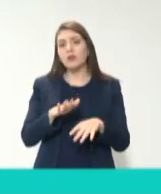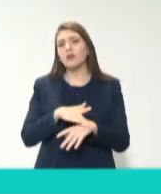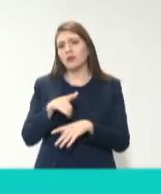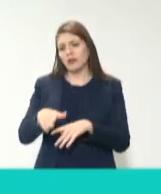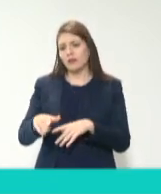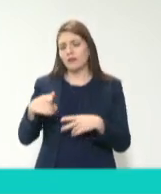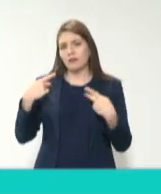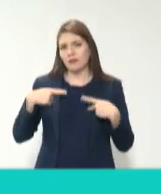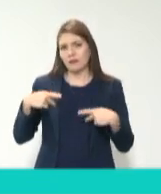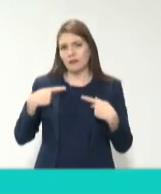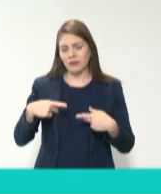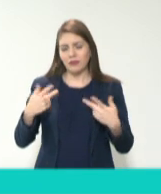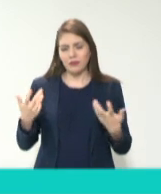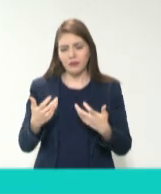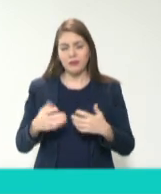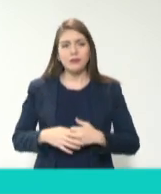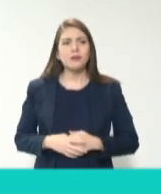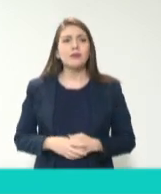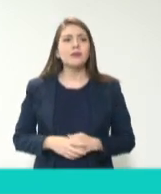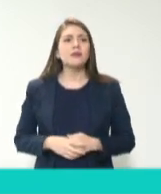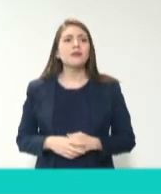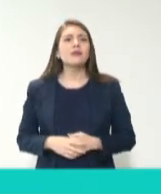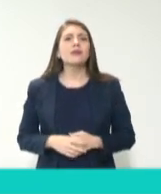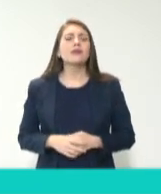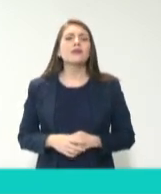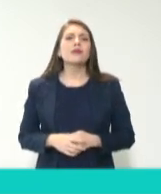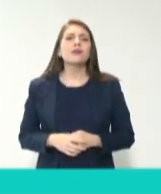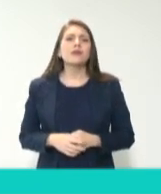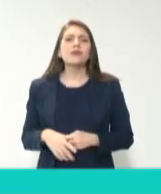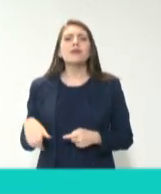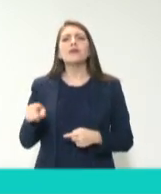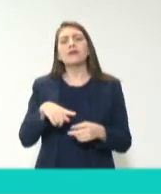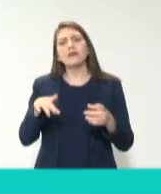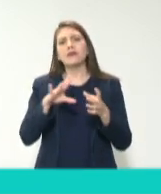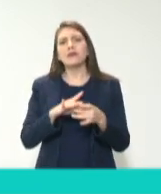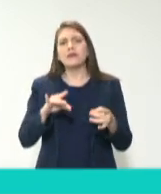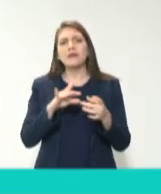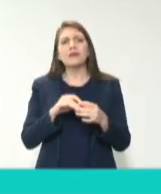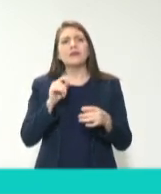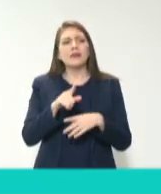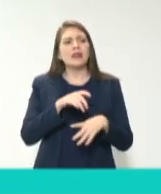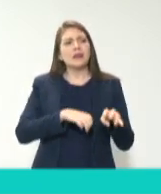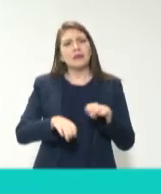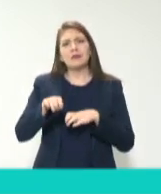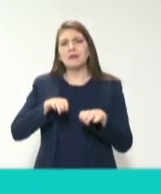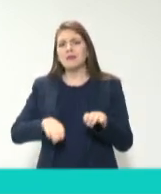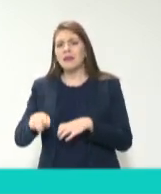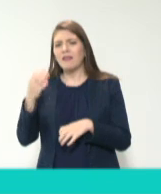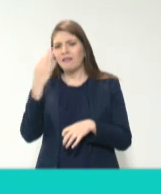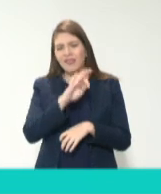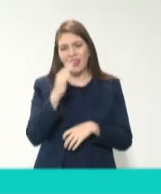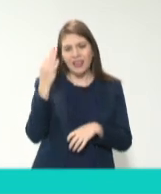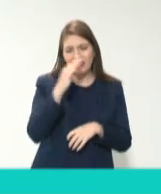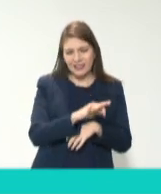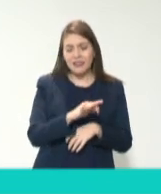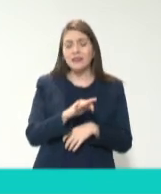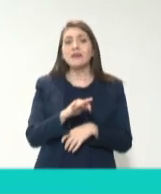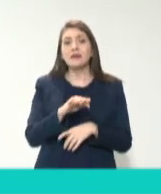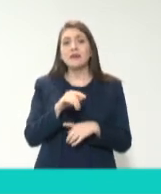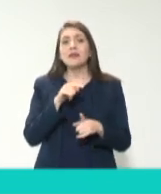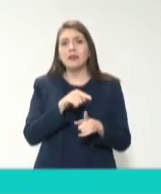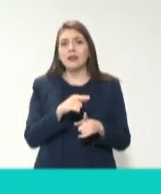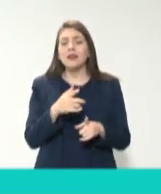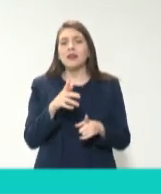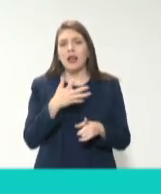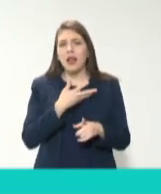Los grandes casos, que hemos hablado de las empresas fantasmas y demás, claro que se hace a partir de un informe de la